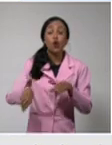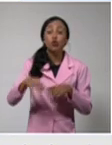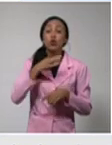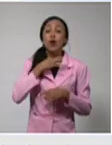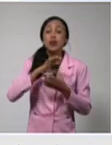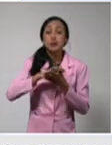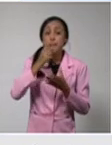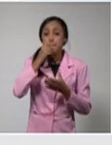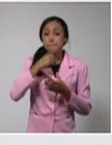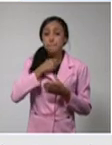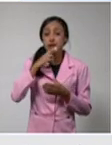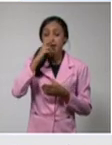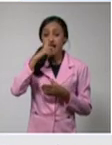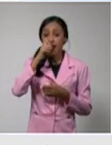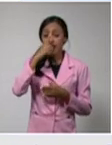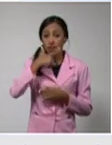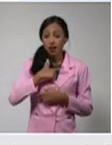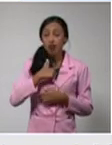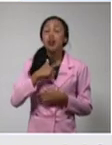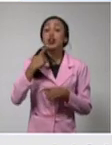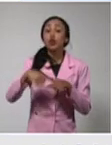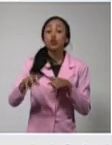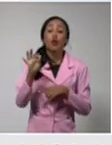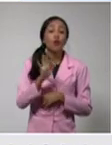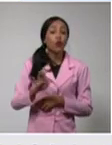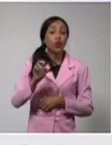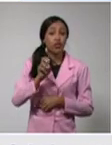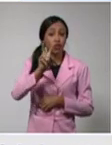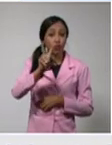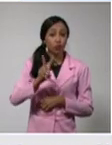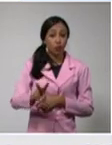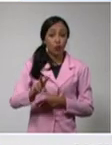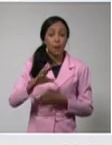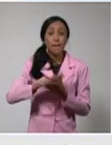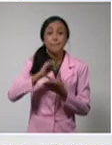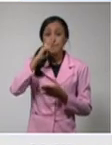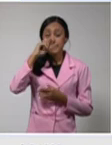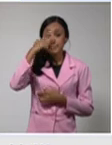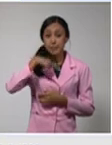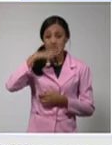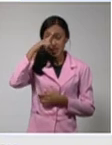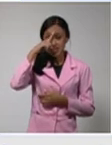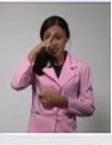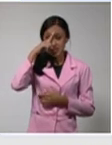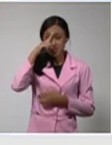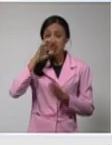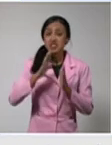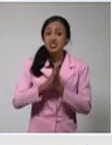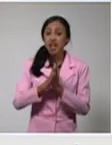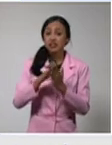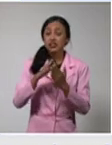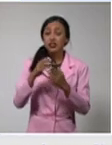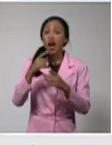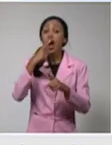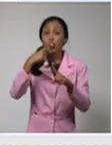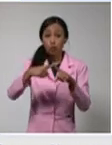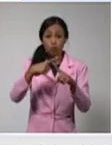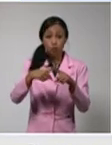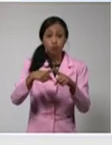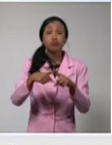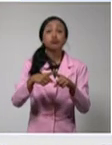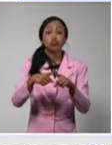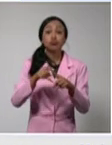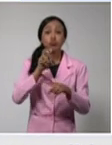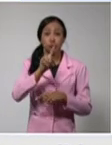uno. Y en Minas y en Santa Cruz del Sur, un caso autóctono en cada uno de estos municipios. Las Tunas con cuatro